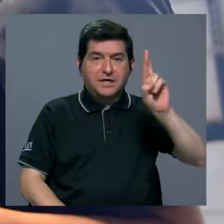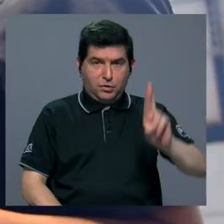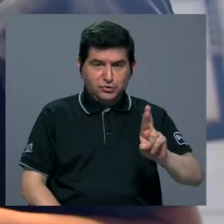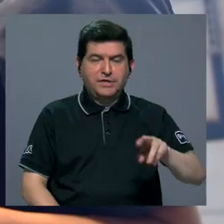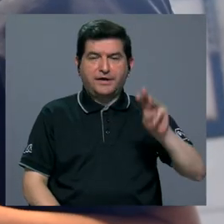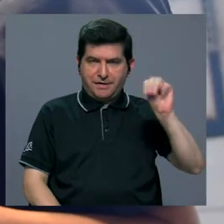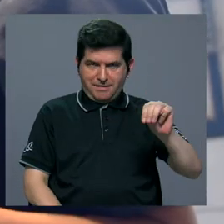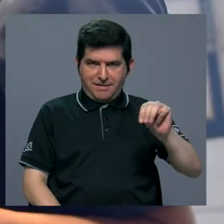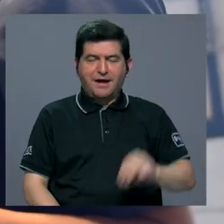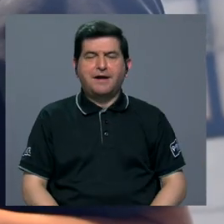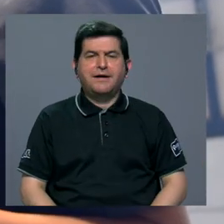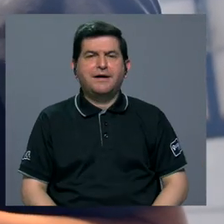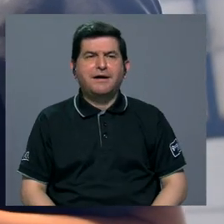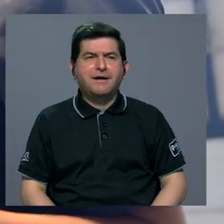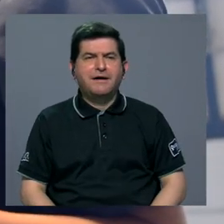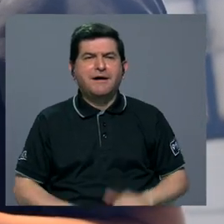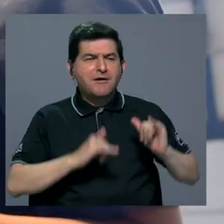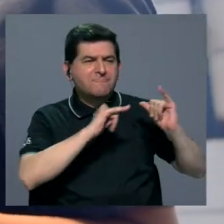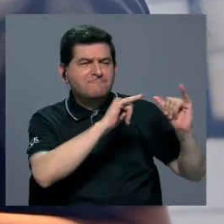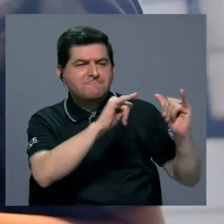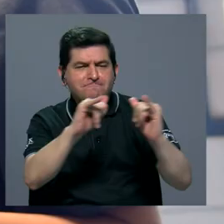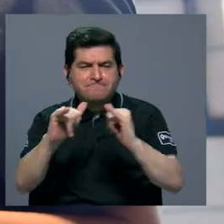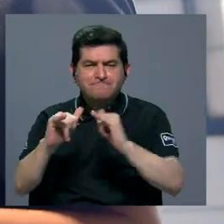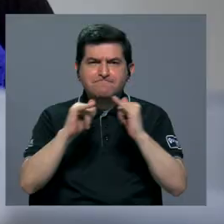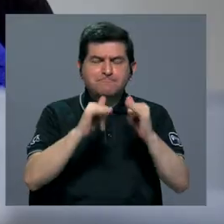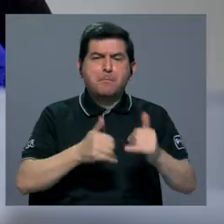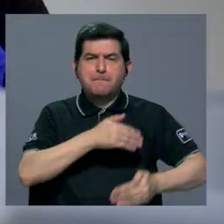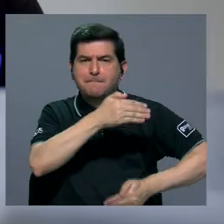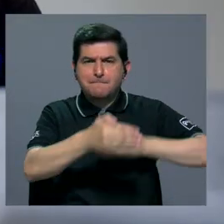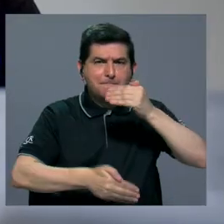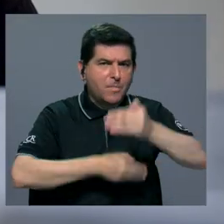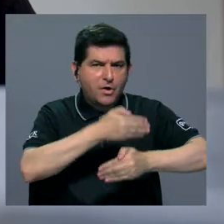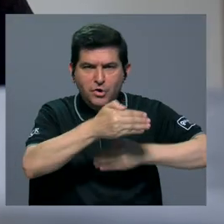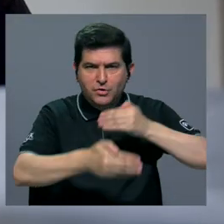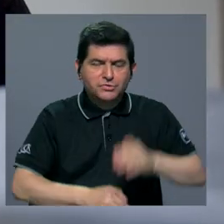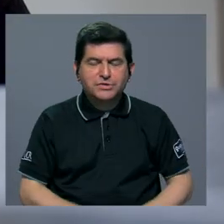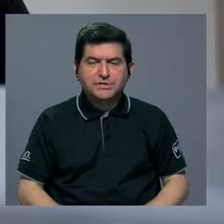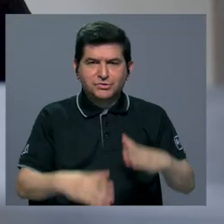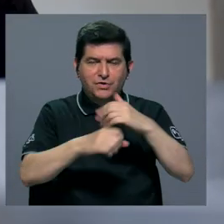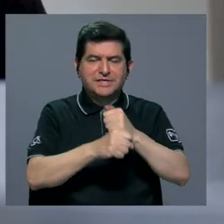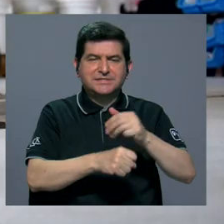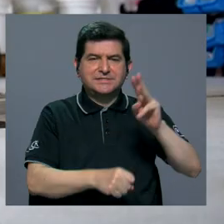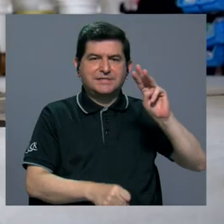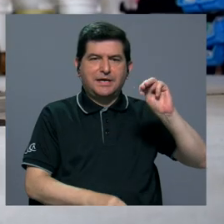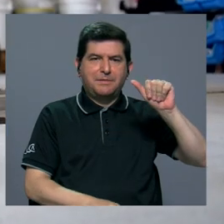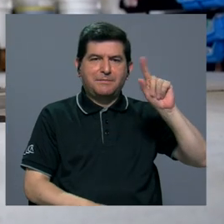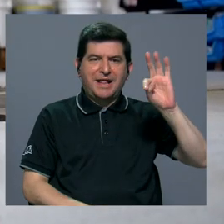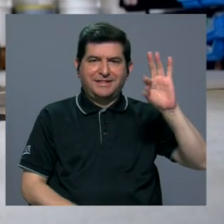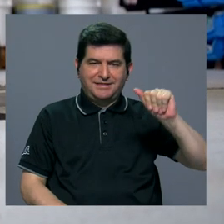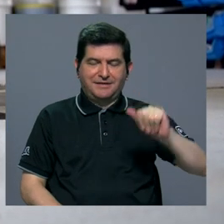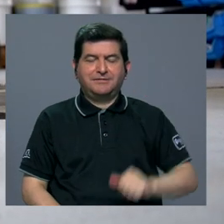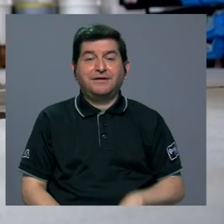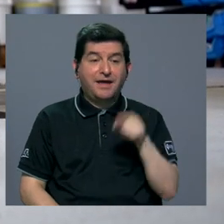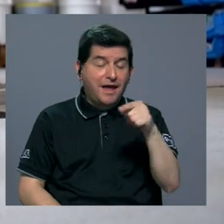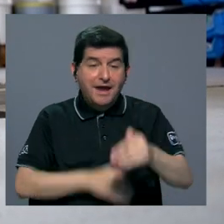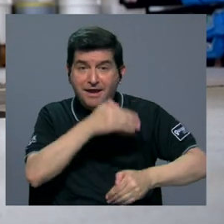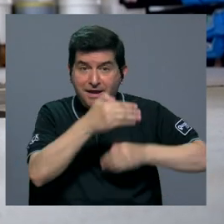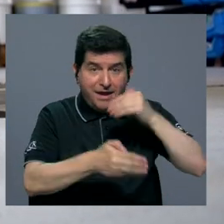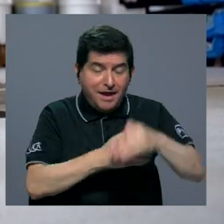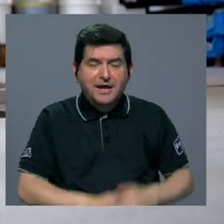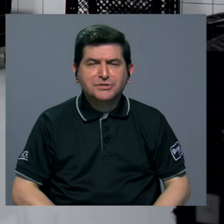estandarizar su proceso de elaboración de la malta. Es en este proceso de